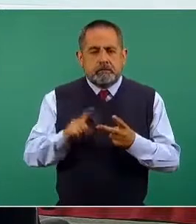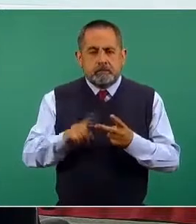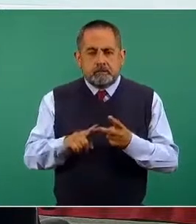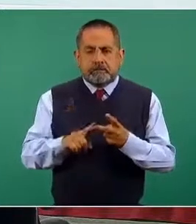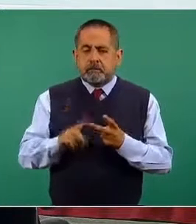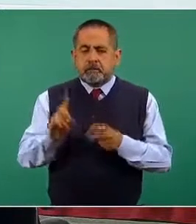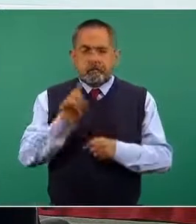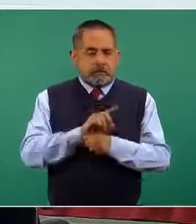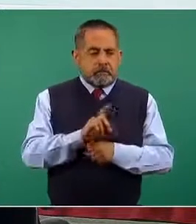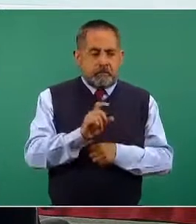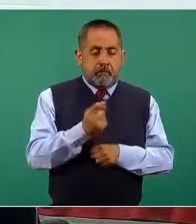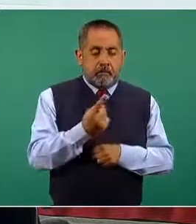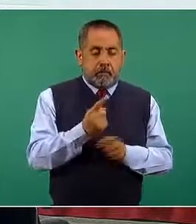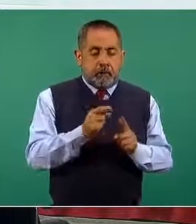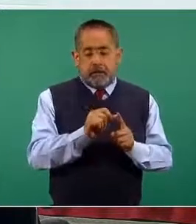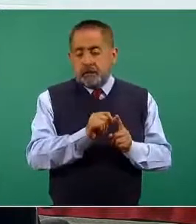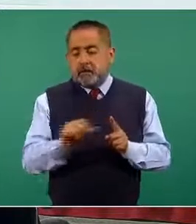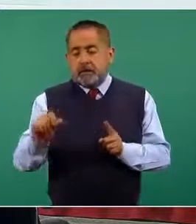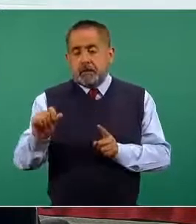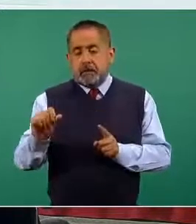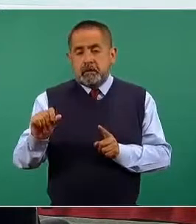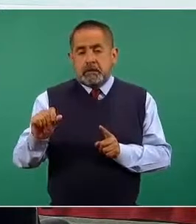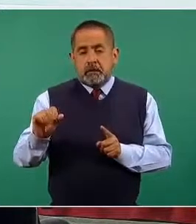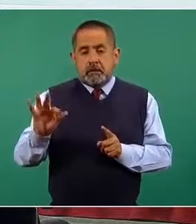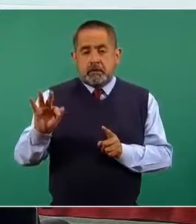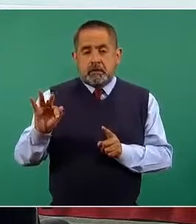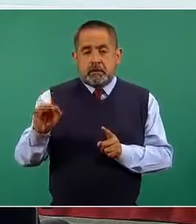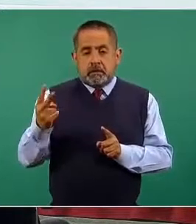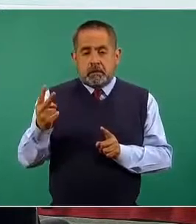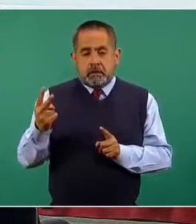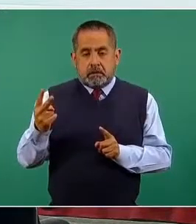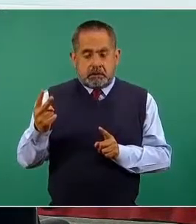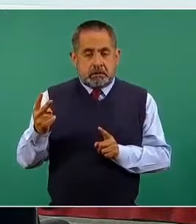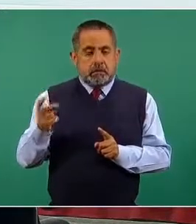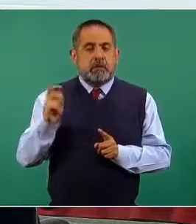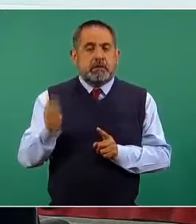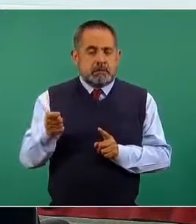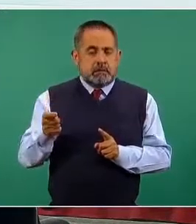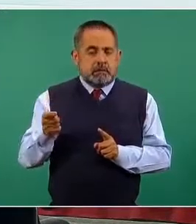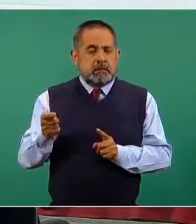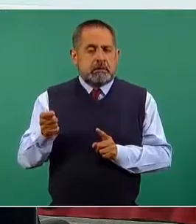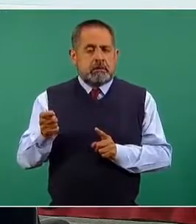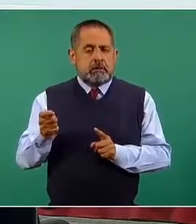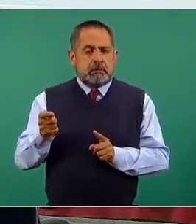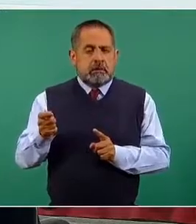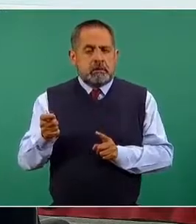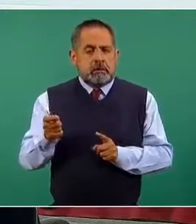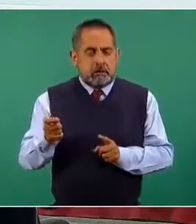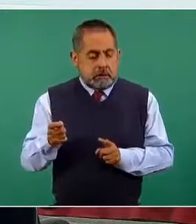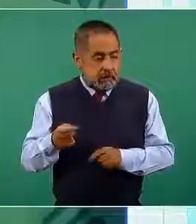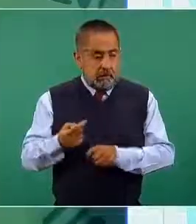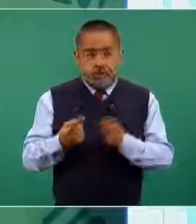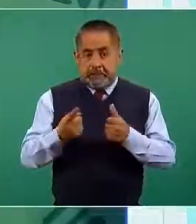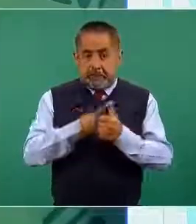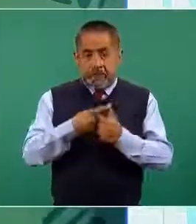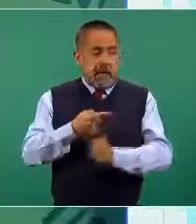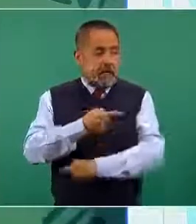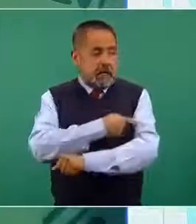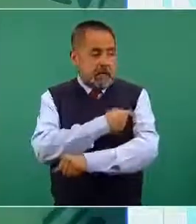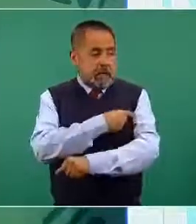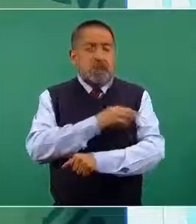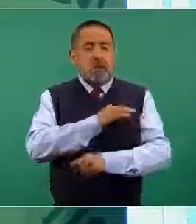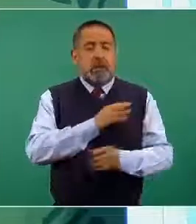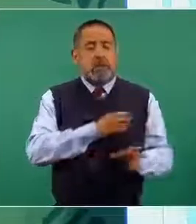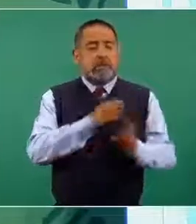del día 21 hasta el día 42 después de haberse aplicado la